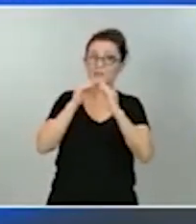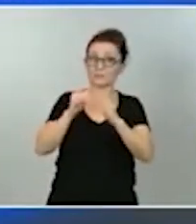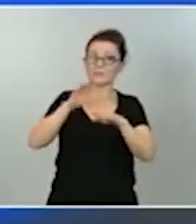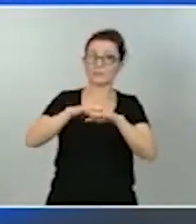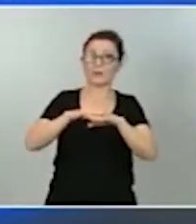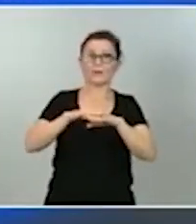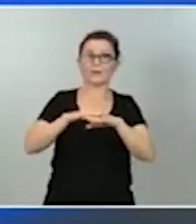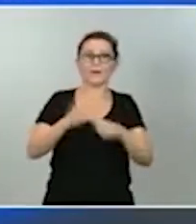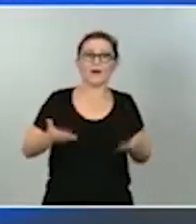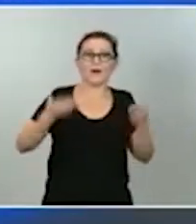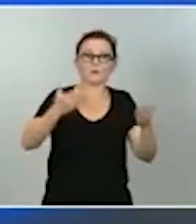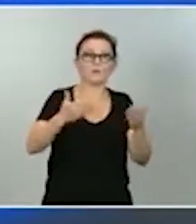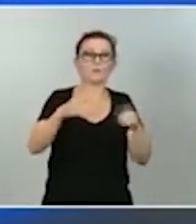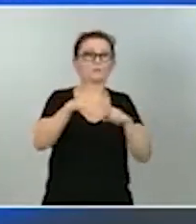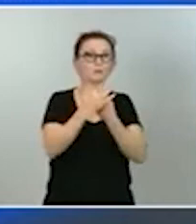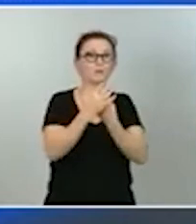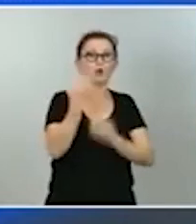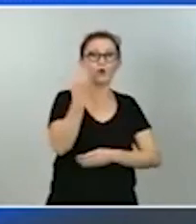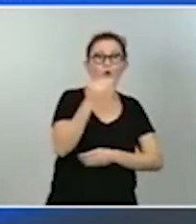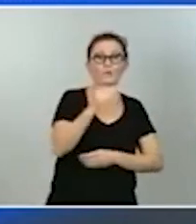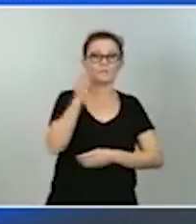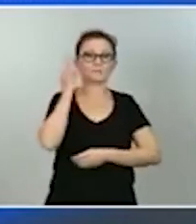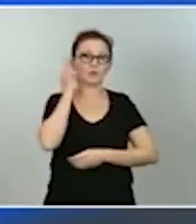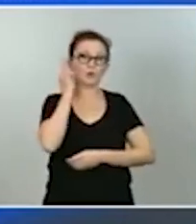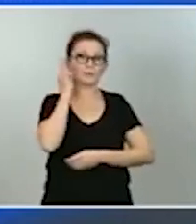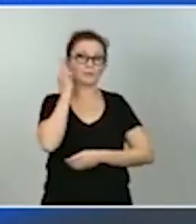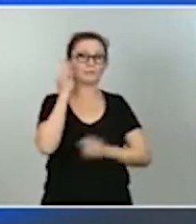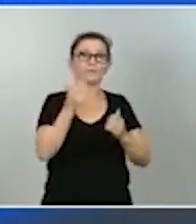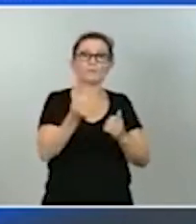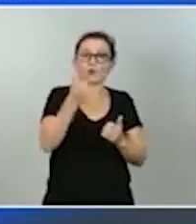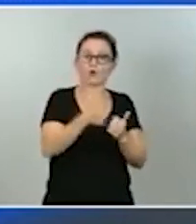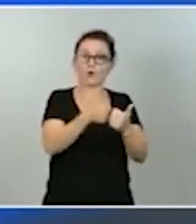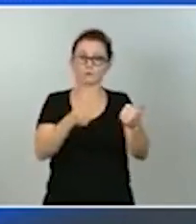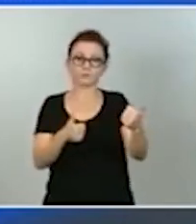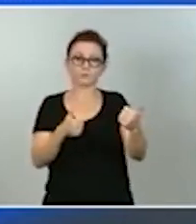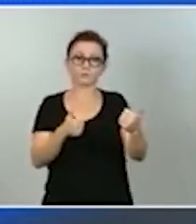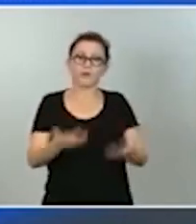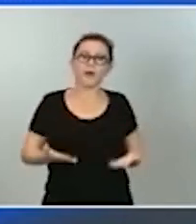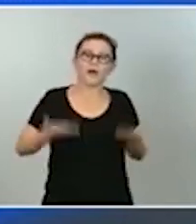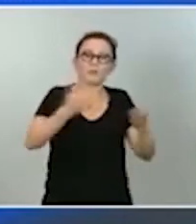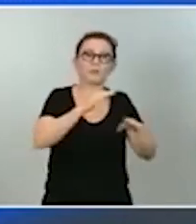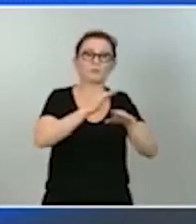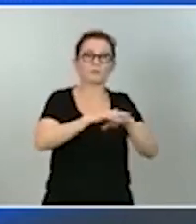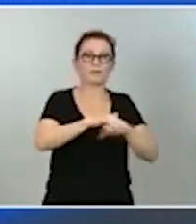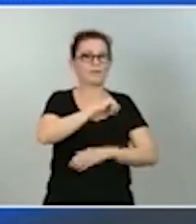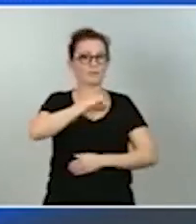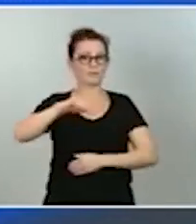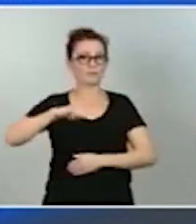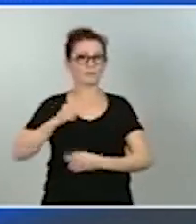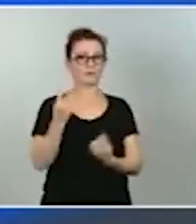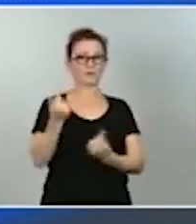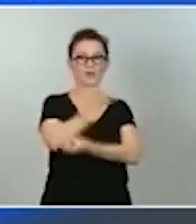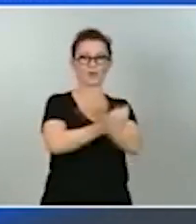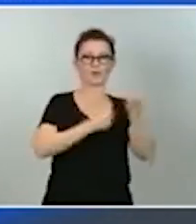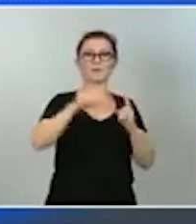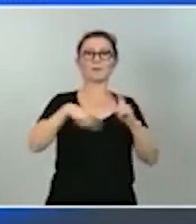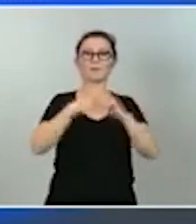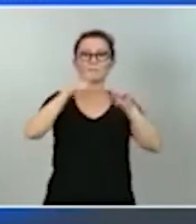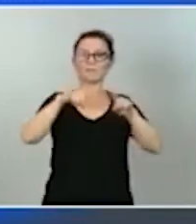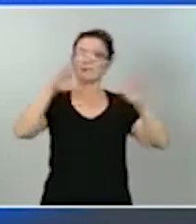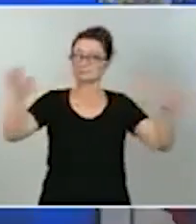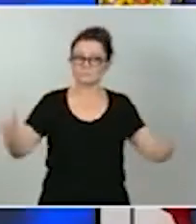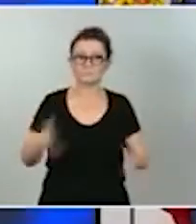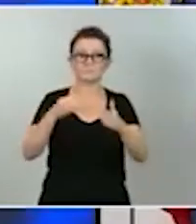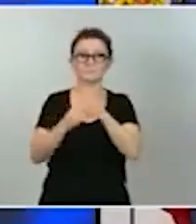mujeres retrasando la emancipación social económica y lastrando la natalidad en nuestro país debemos reforzar la cohesión